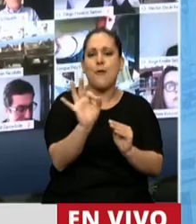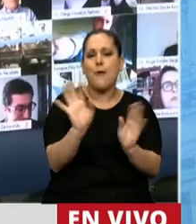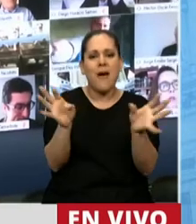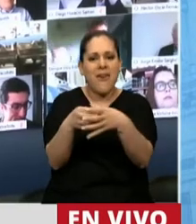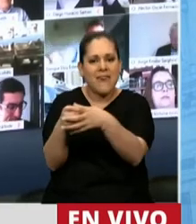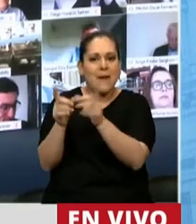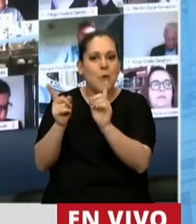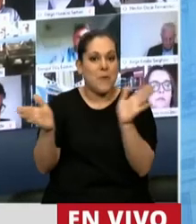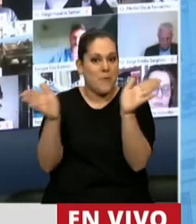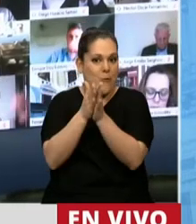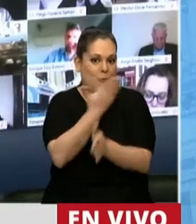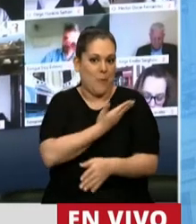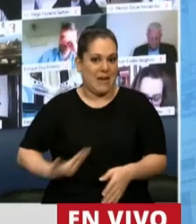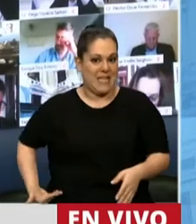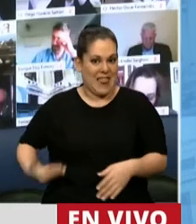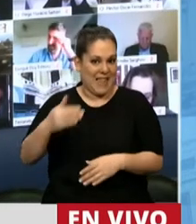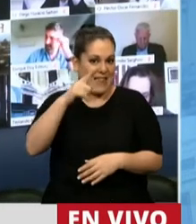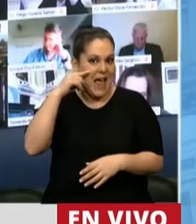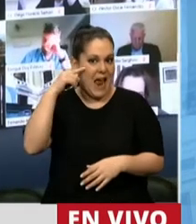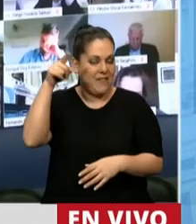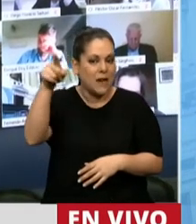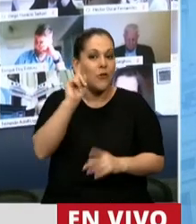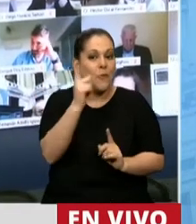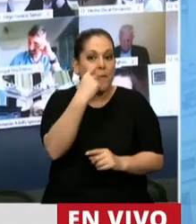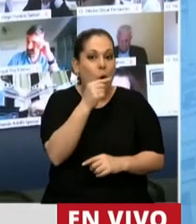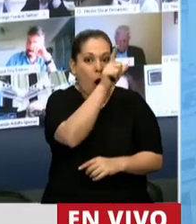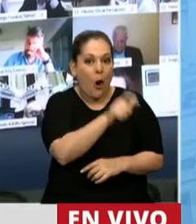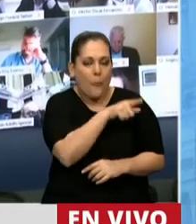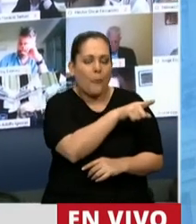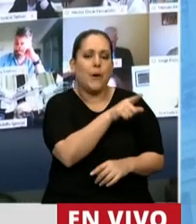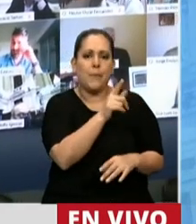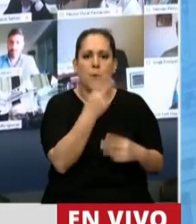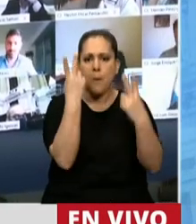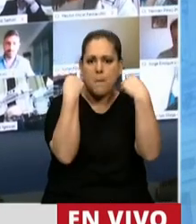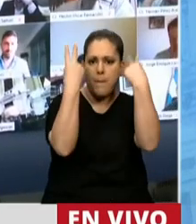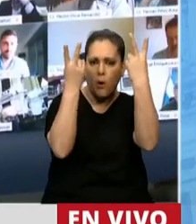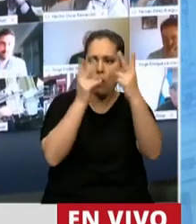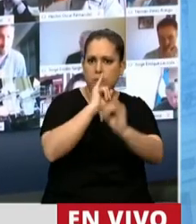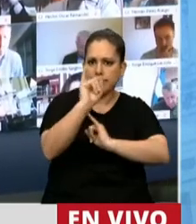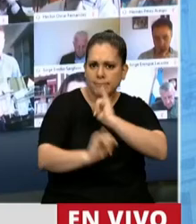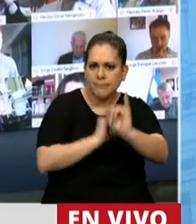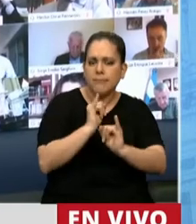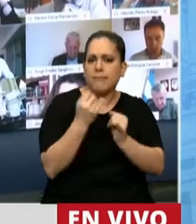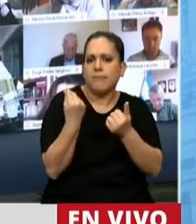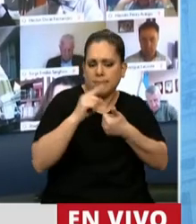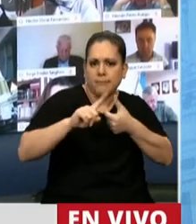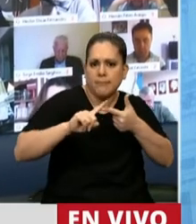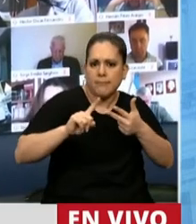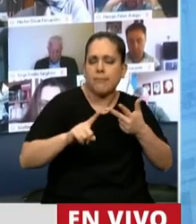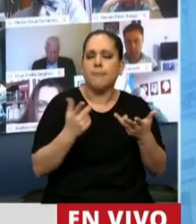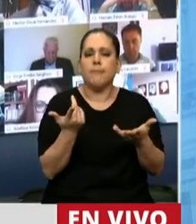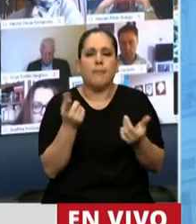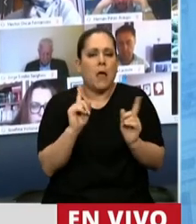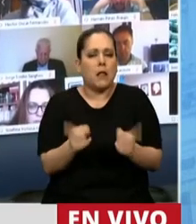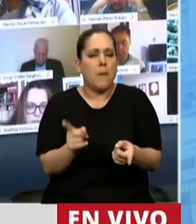del actual presidente, él pudo traer toda esa cuota de rebeldía en el sentido de una